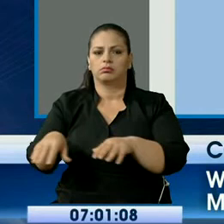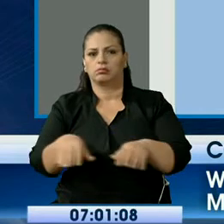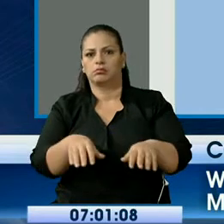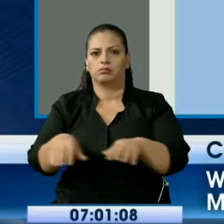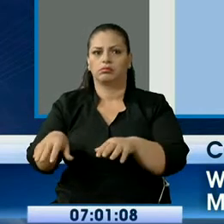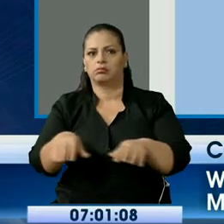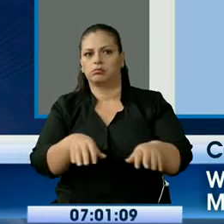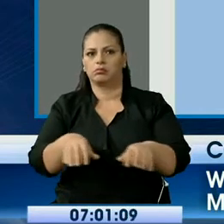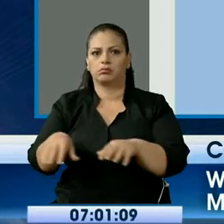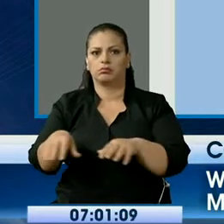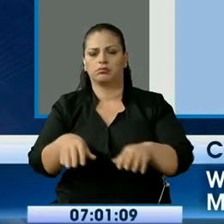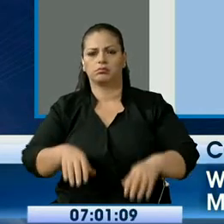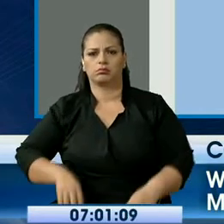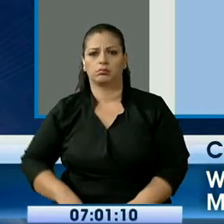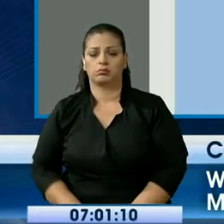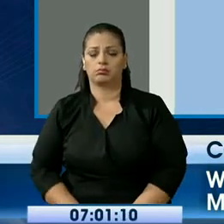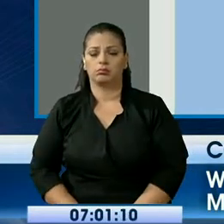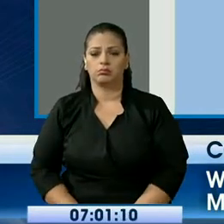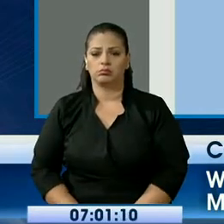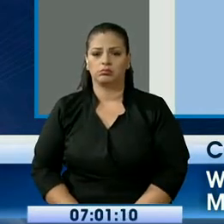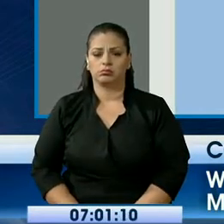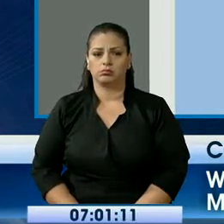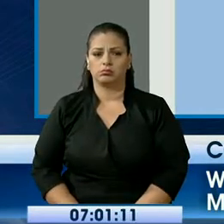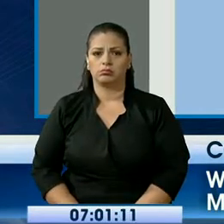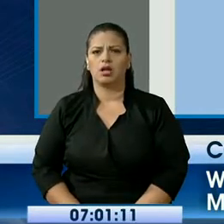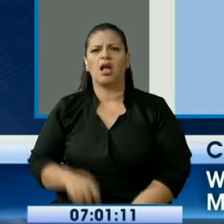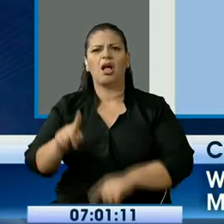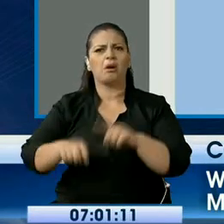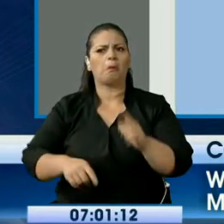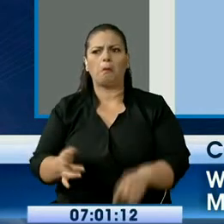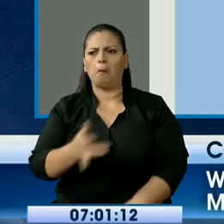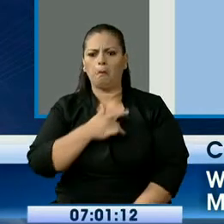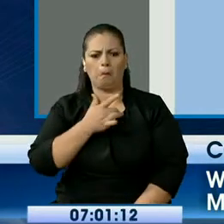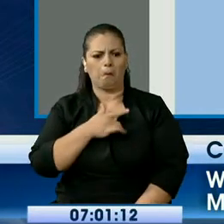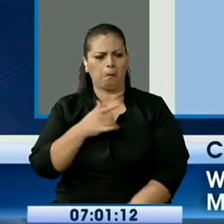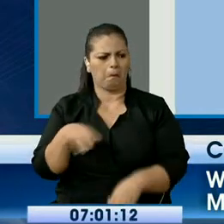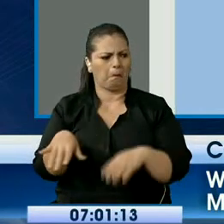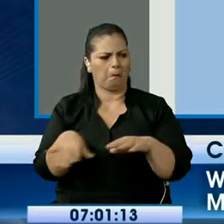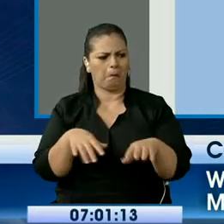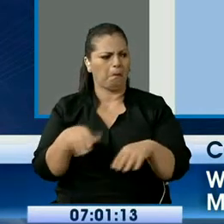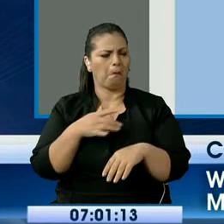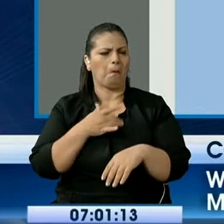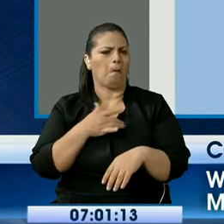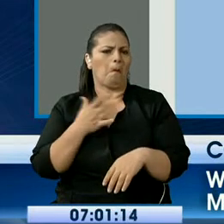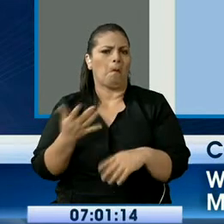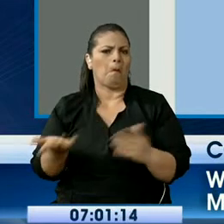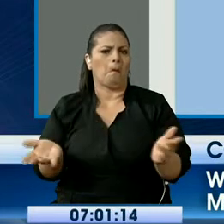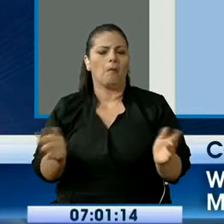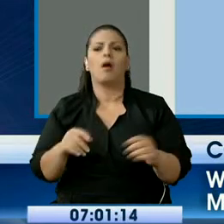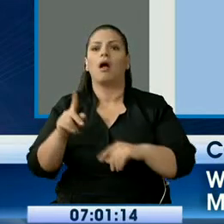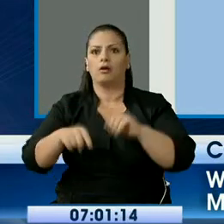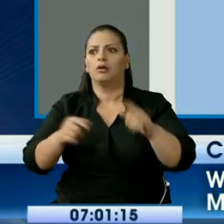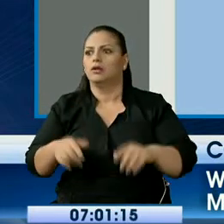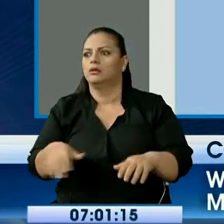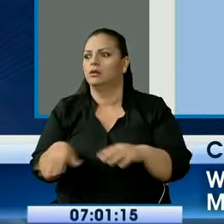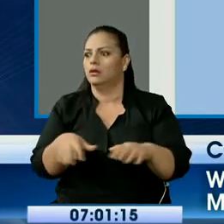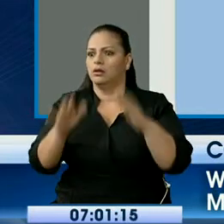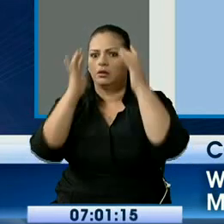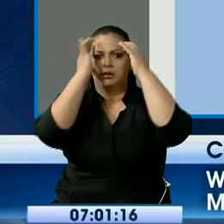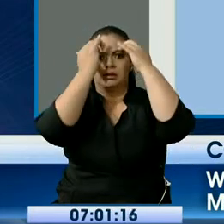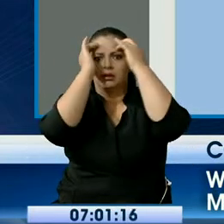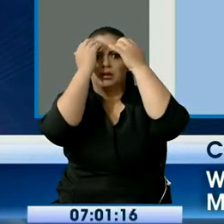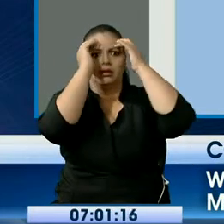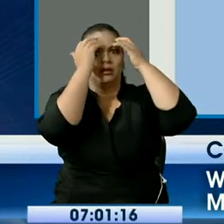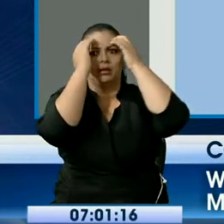los temblores. Hubo gente que sí salió a las calles, pero no, como en otras ocasiones, alarmada.